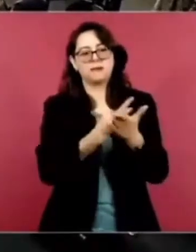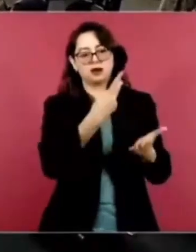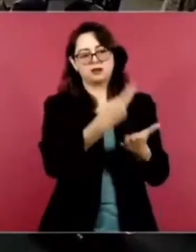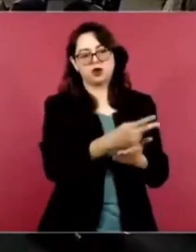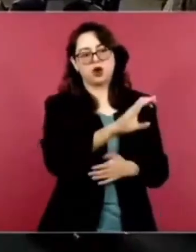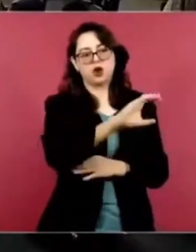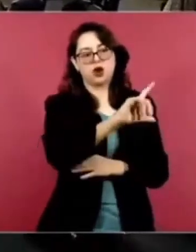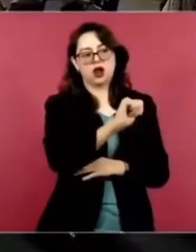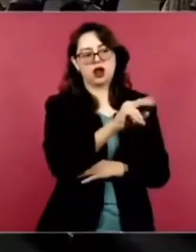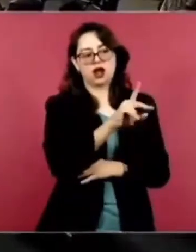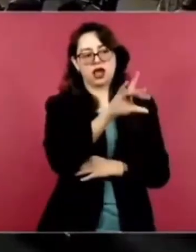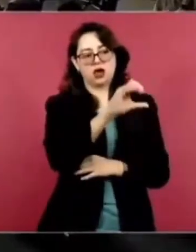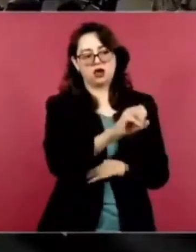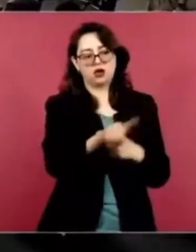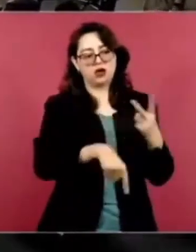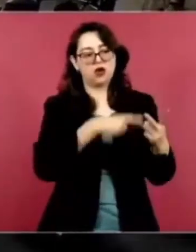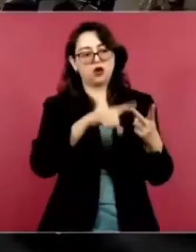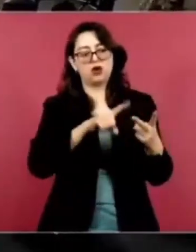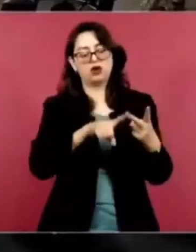Es a Sheridan.